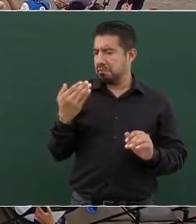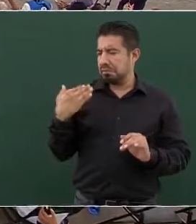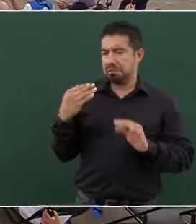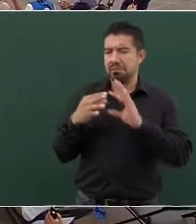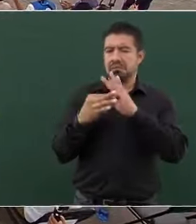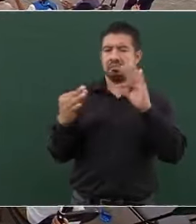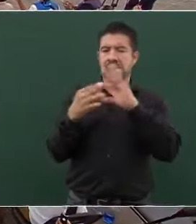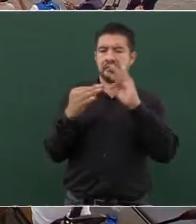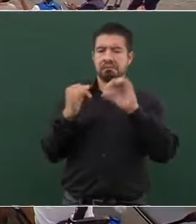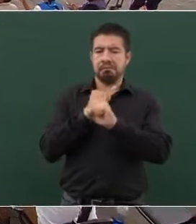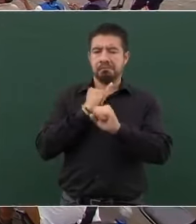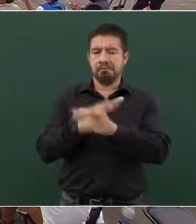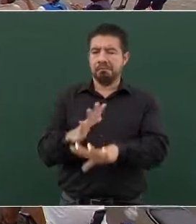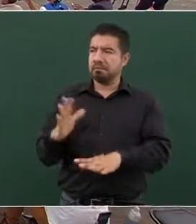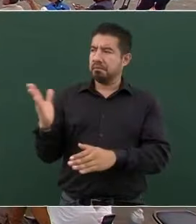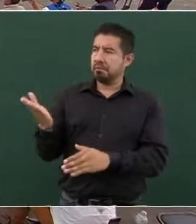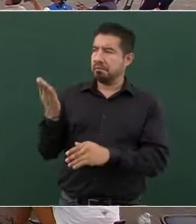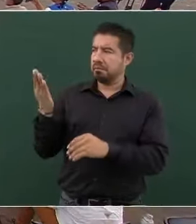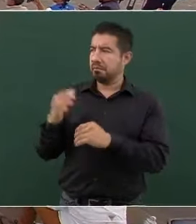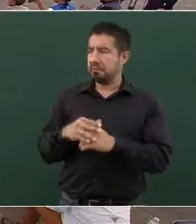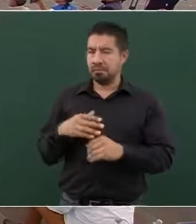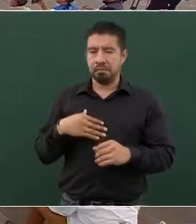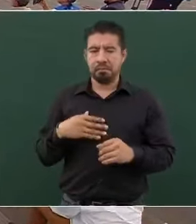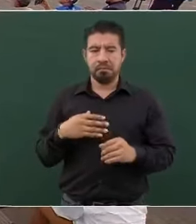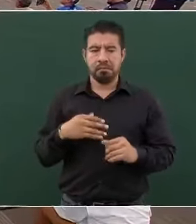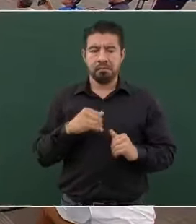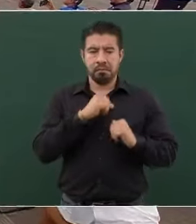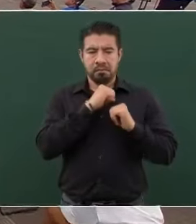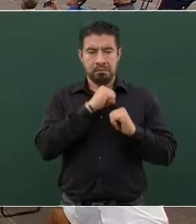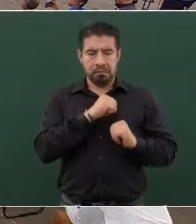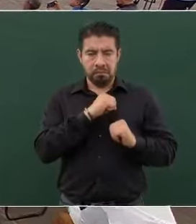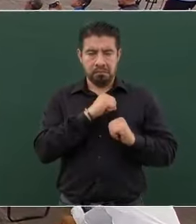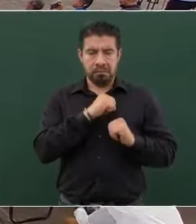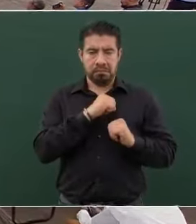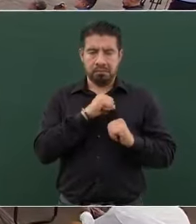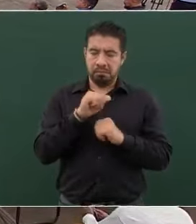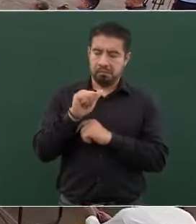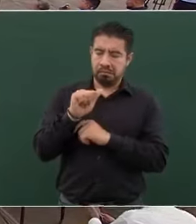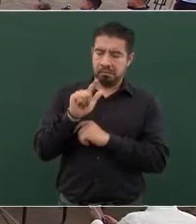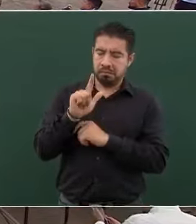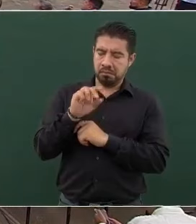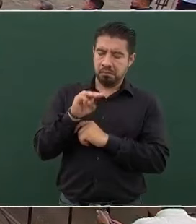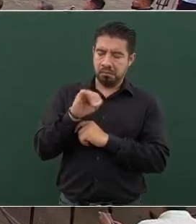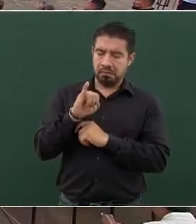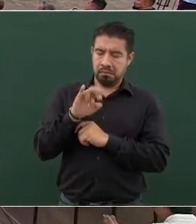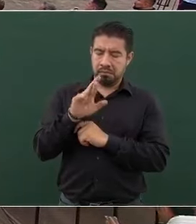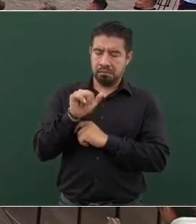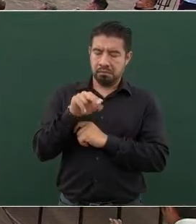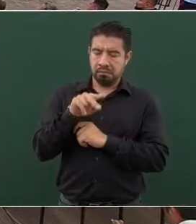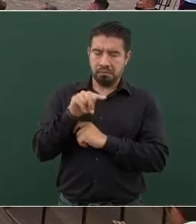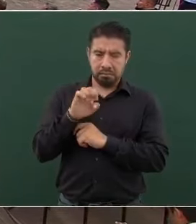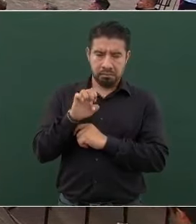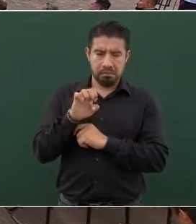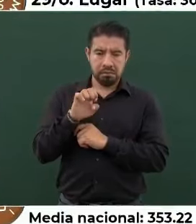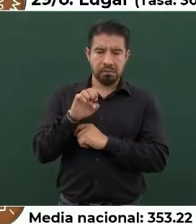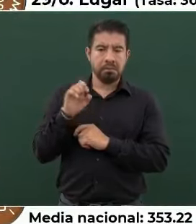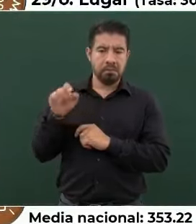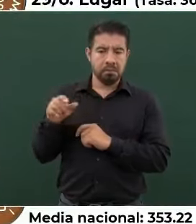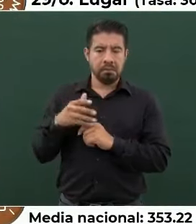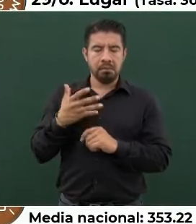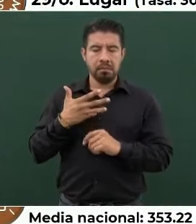informar el almirante. En el caso del narcomenudeo,